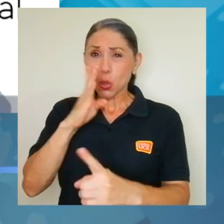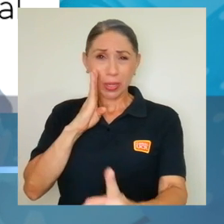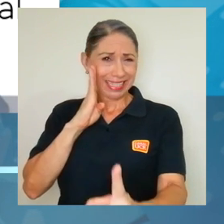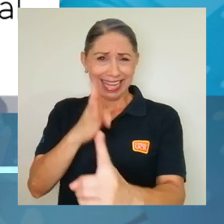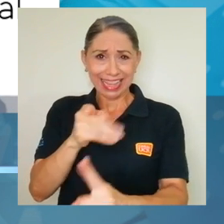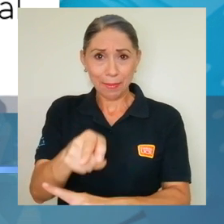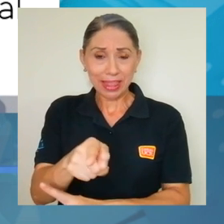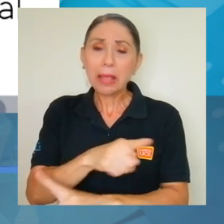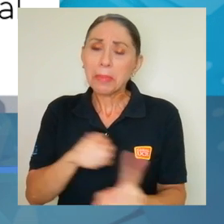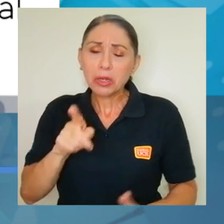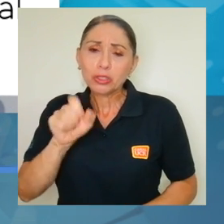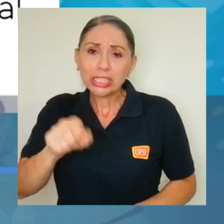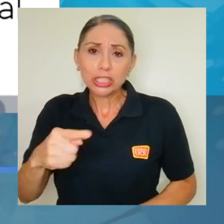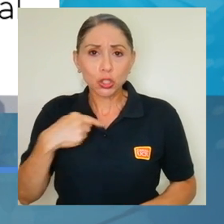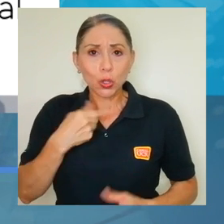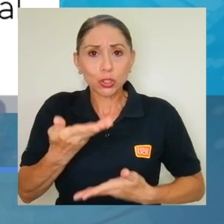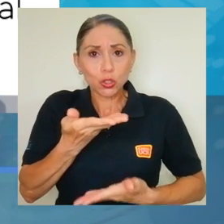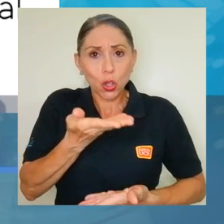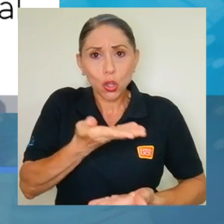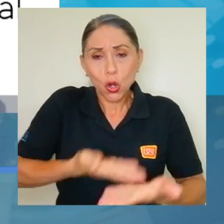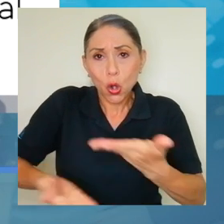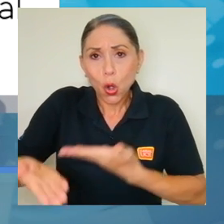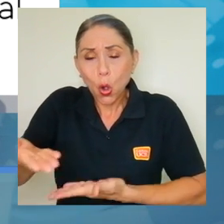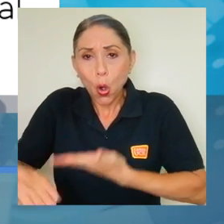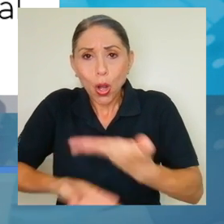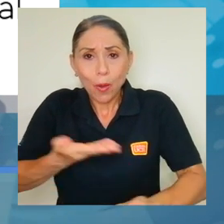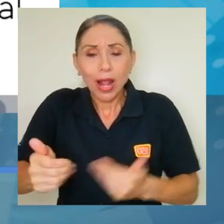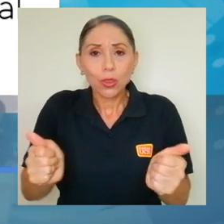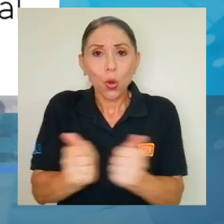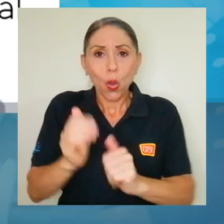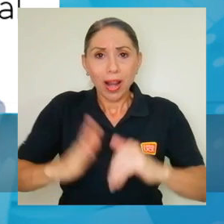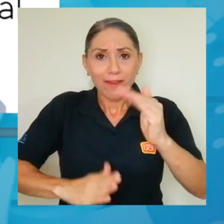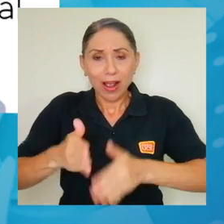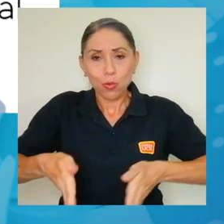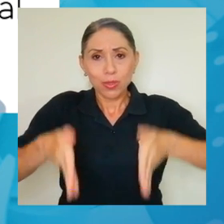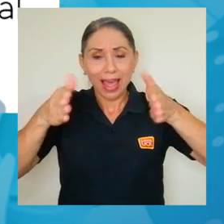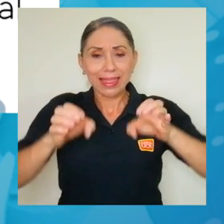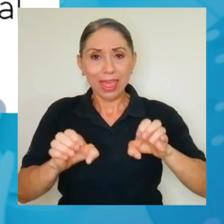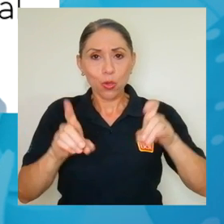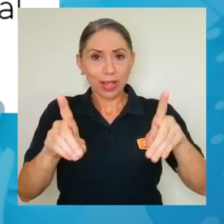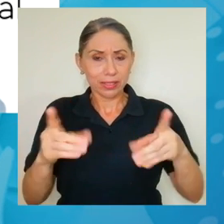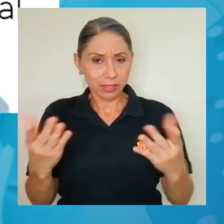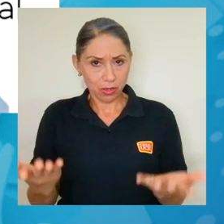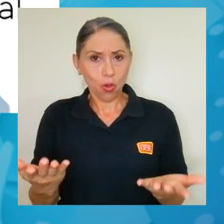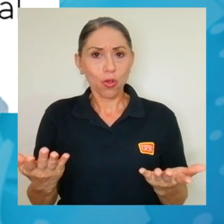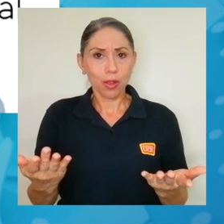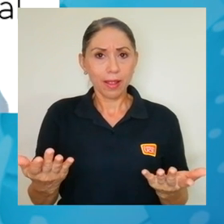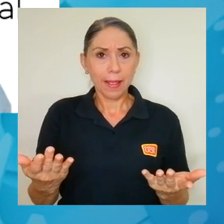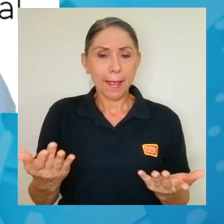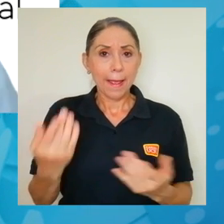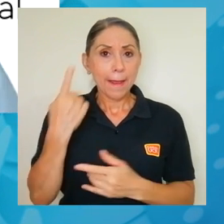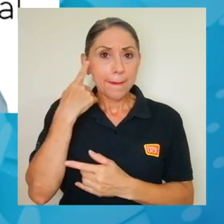estoy colaborando y voy a colaborar con la Facultad de Educación, pues para